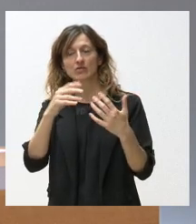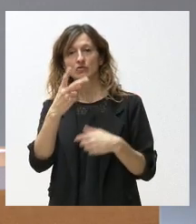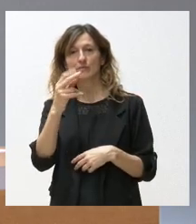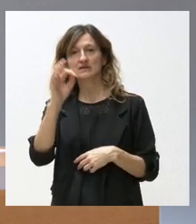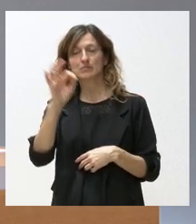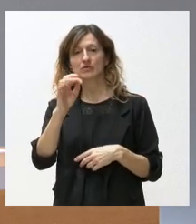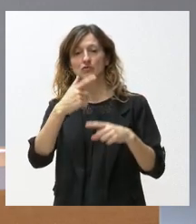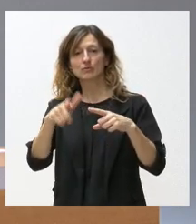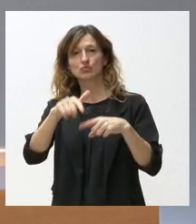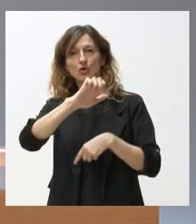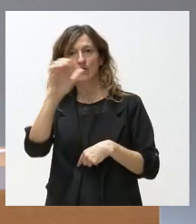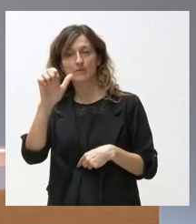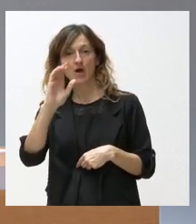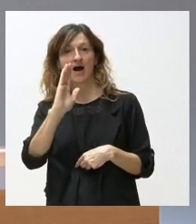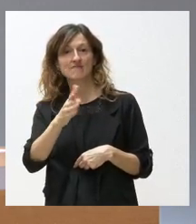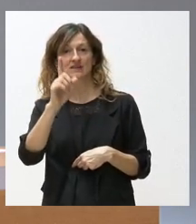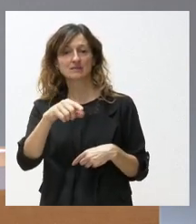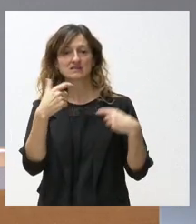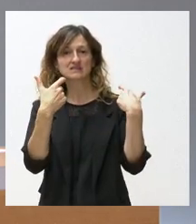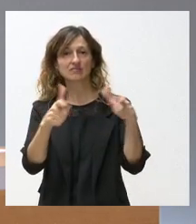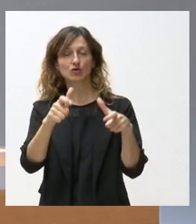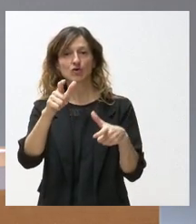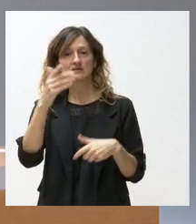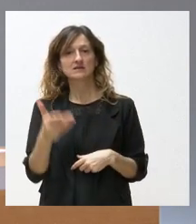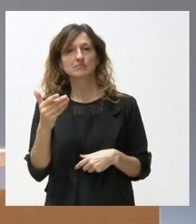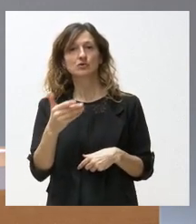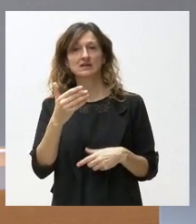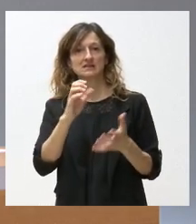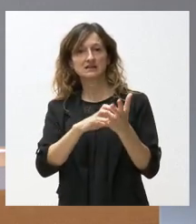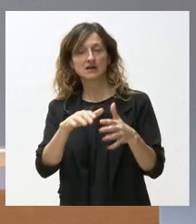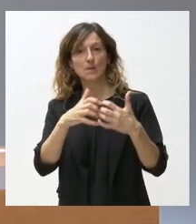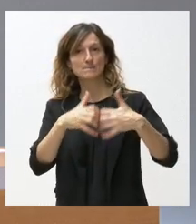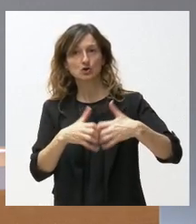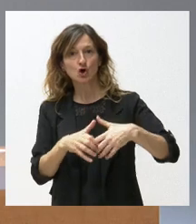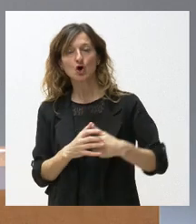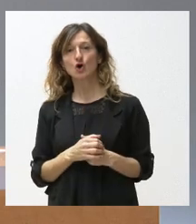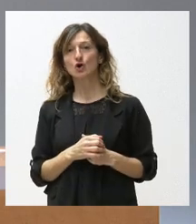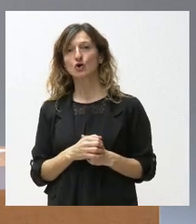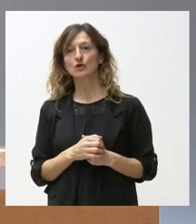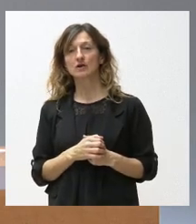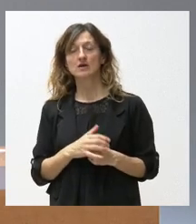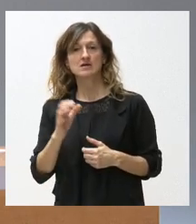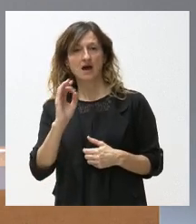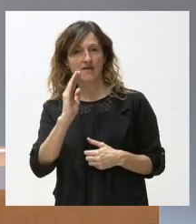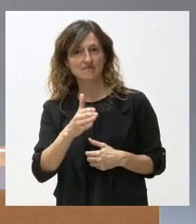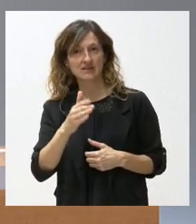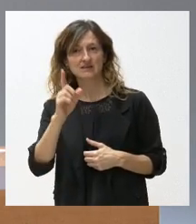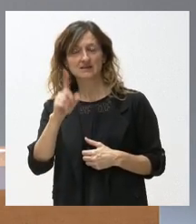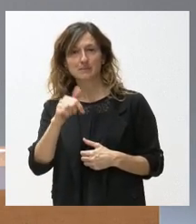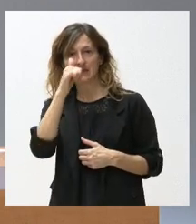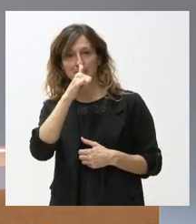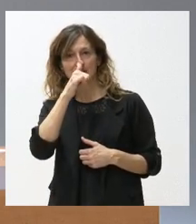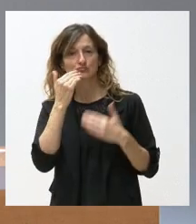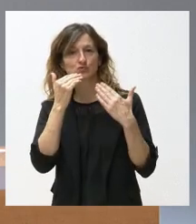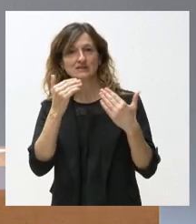europeos y que, sobre todo, afectarían a sectores importantes para la comunidad como el motor, la agroindustria y los vinos. Muchas gracias.